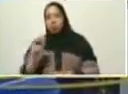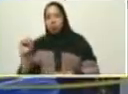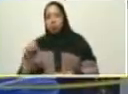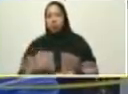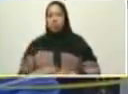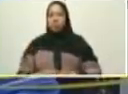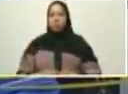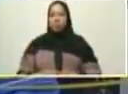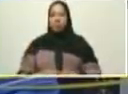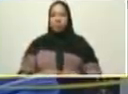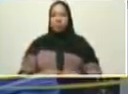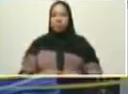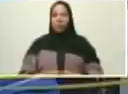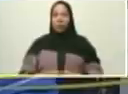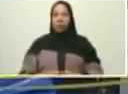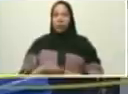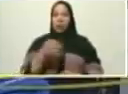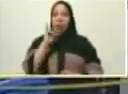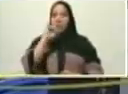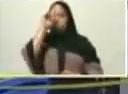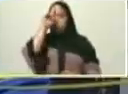hemos puesto una meta